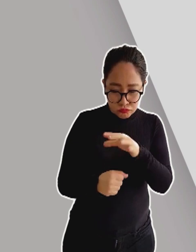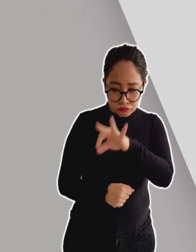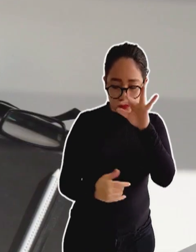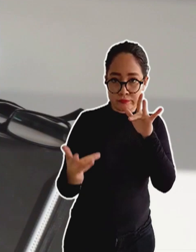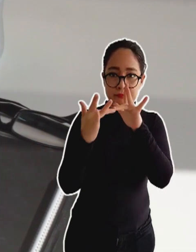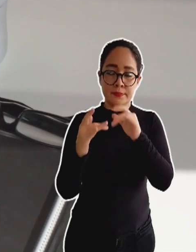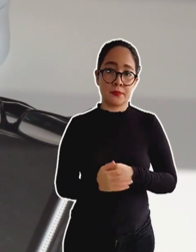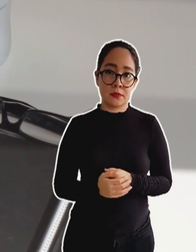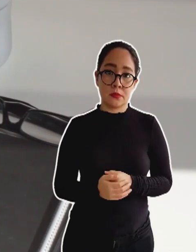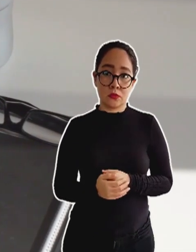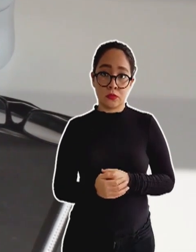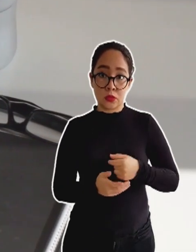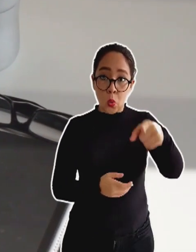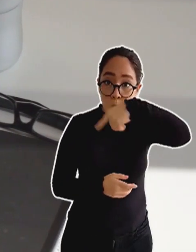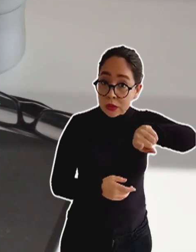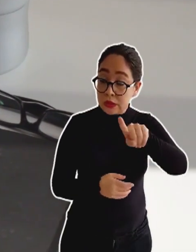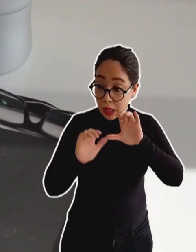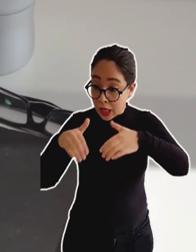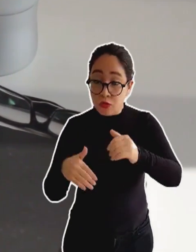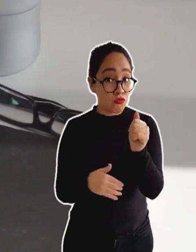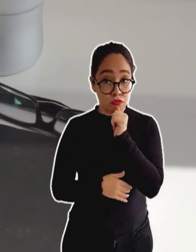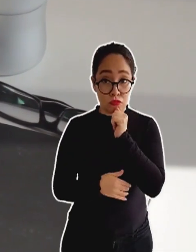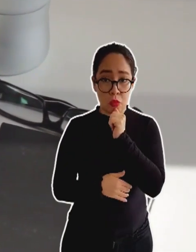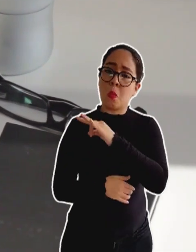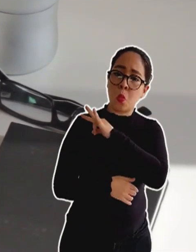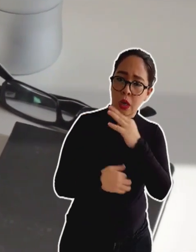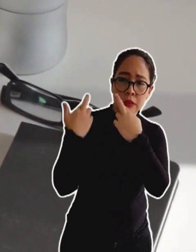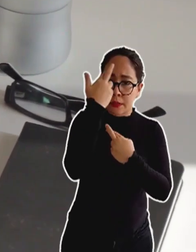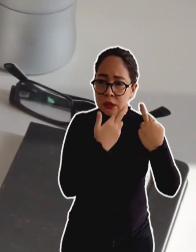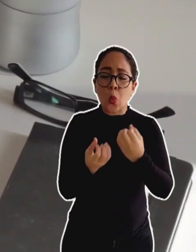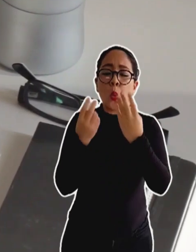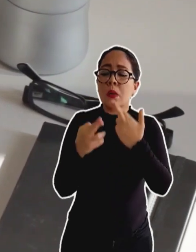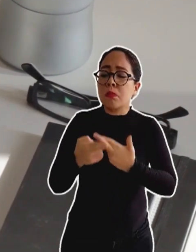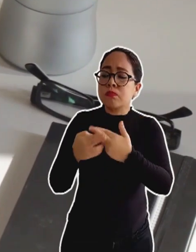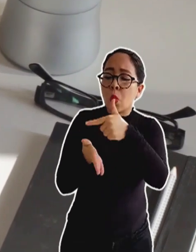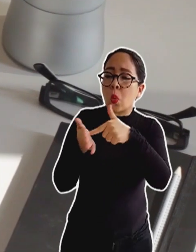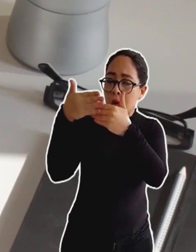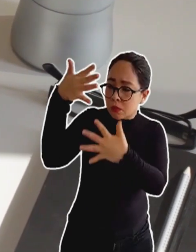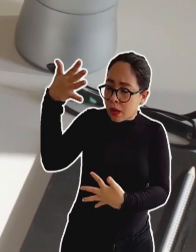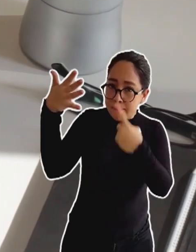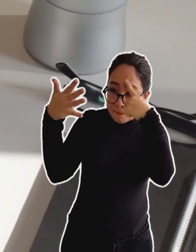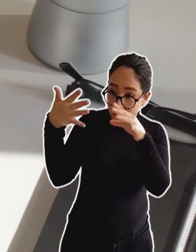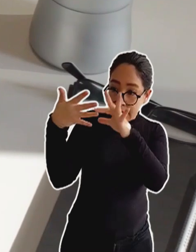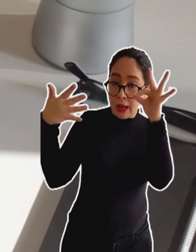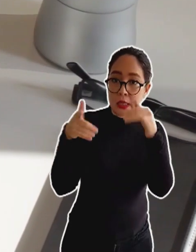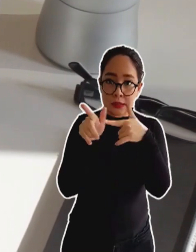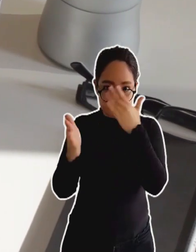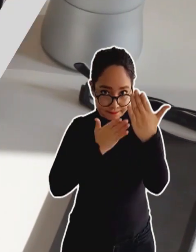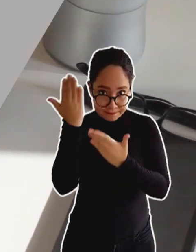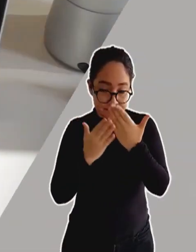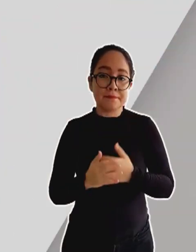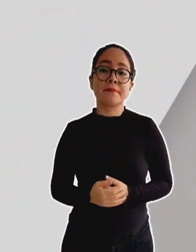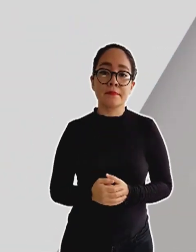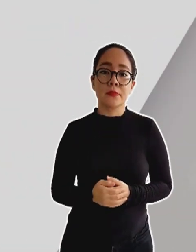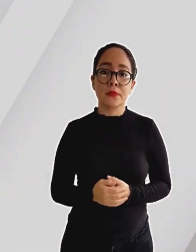Si aún no se han inscrito, podrán consultar los cupos disponibles para ingresar y continuar con sus estudios. Conoce todas